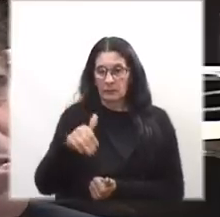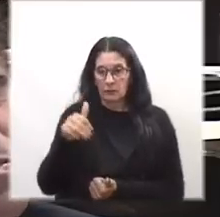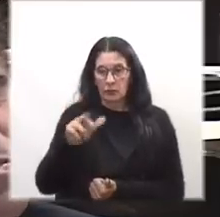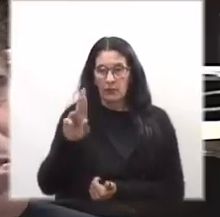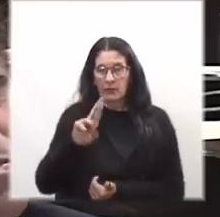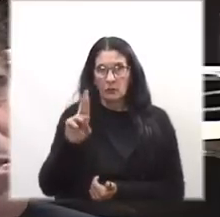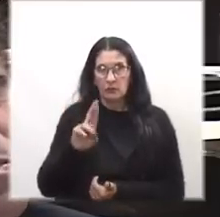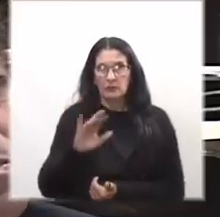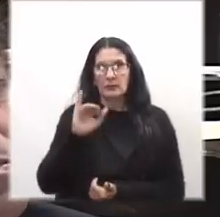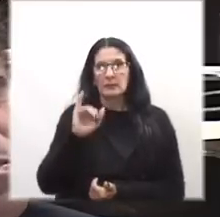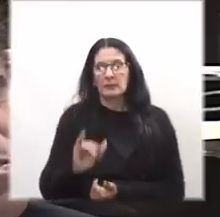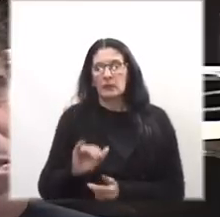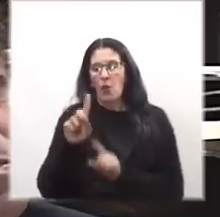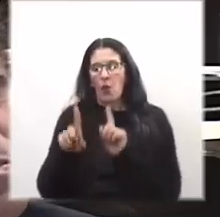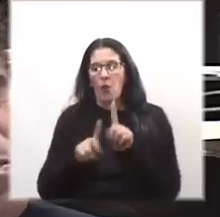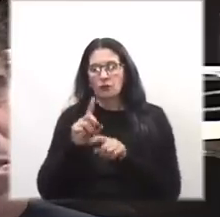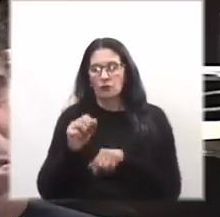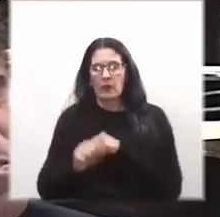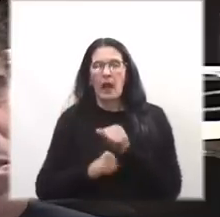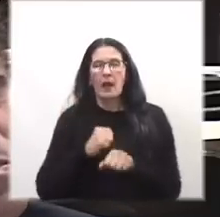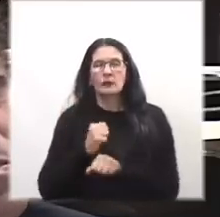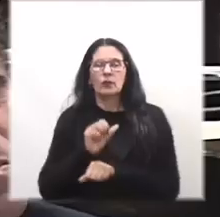y 11 años de prisión.